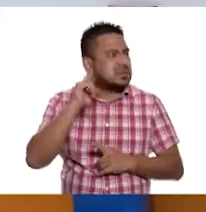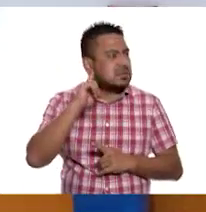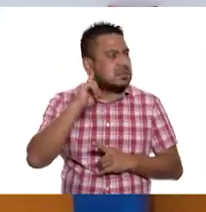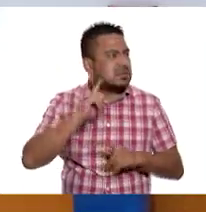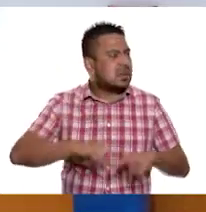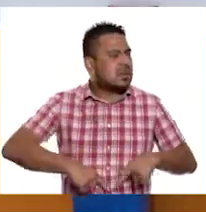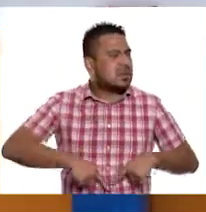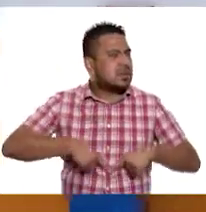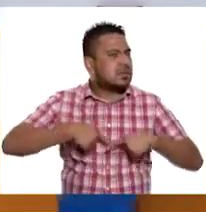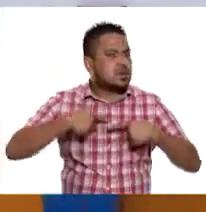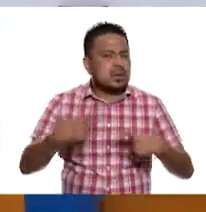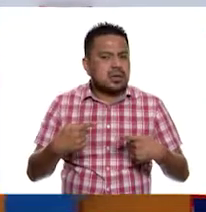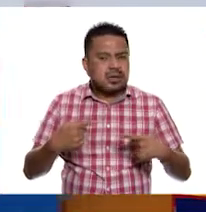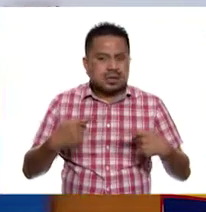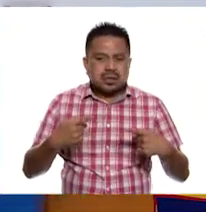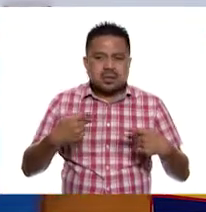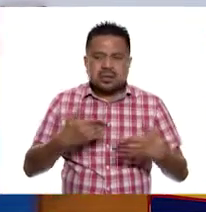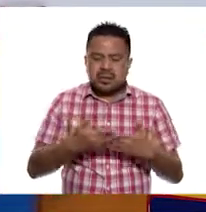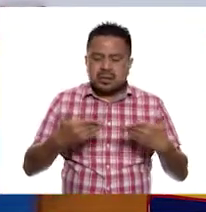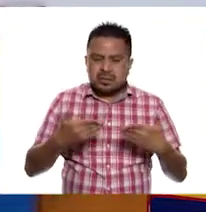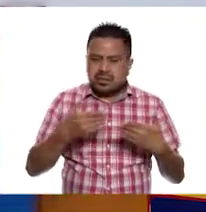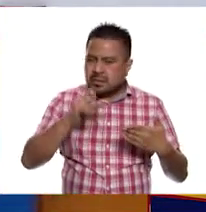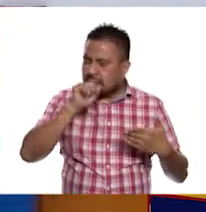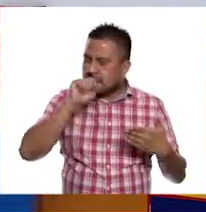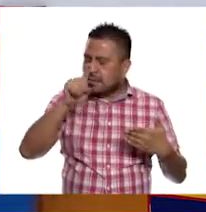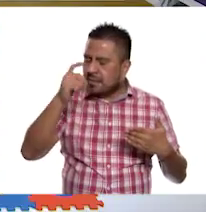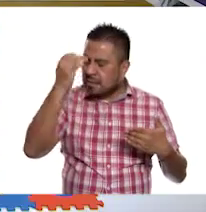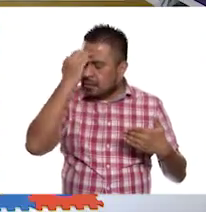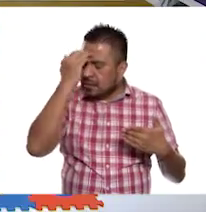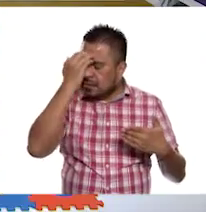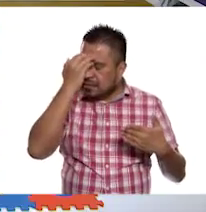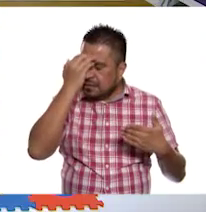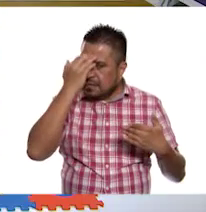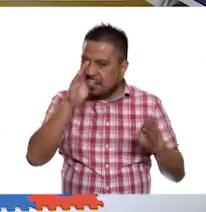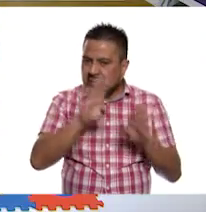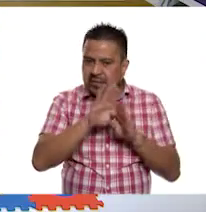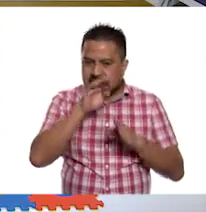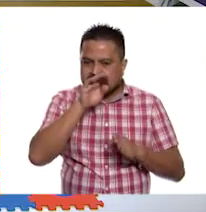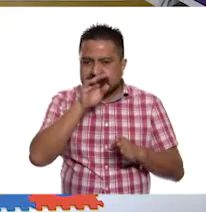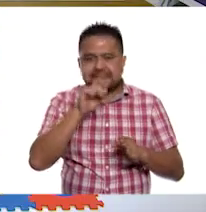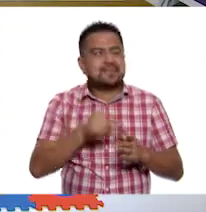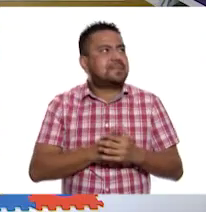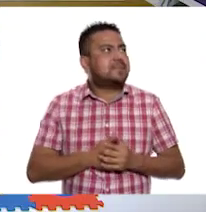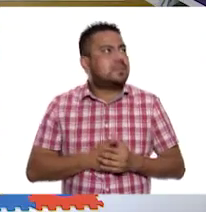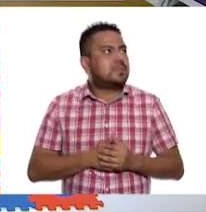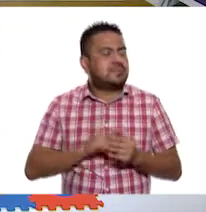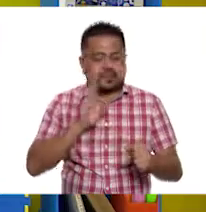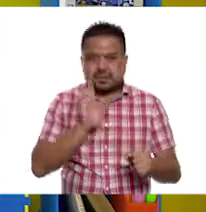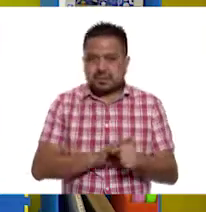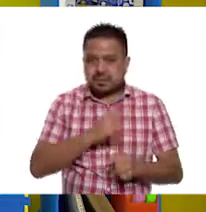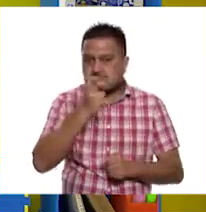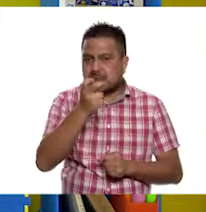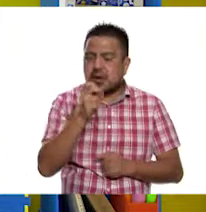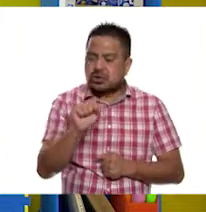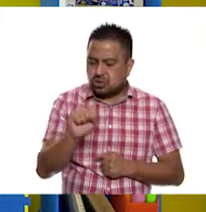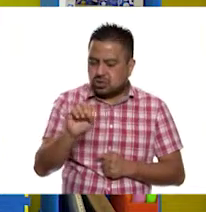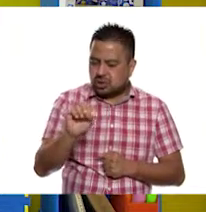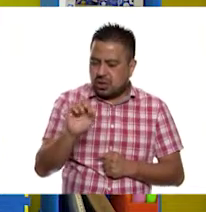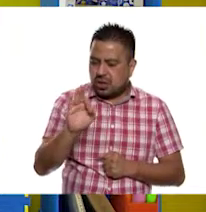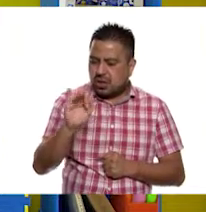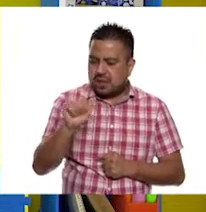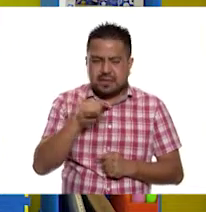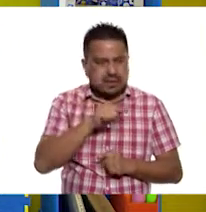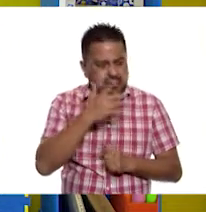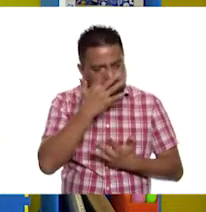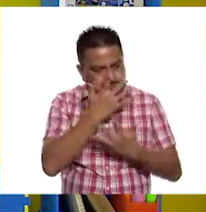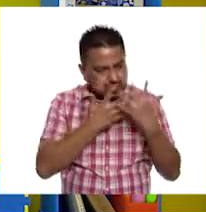débil. Entonces suena también como S. Por eso, Sofía lo